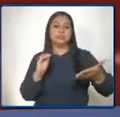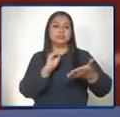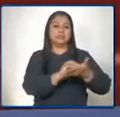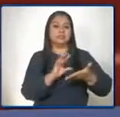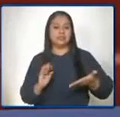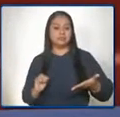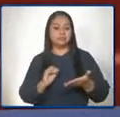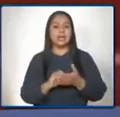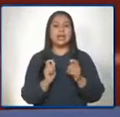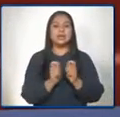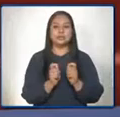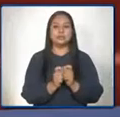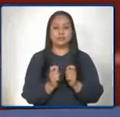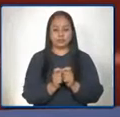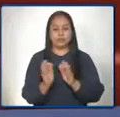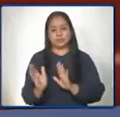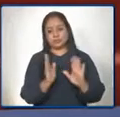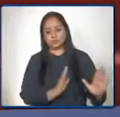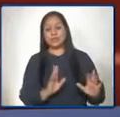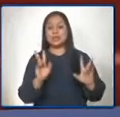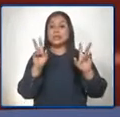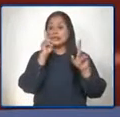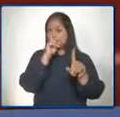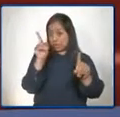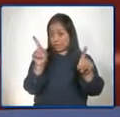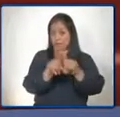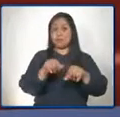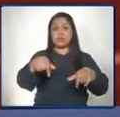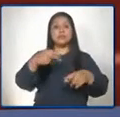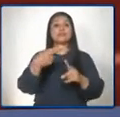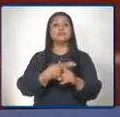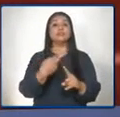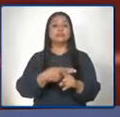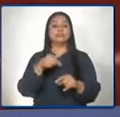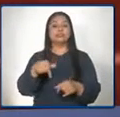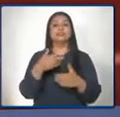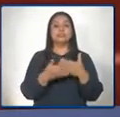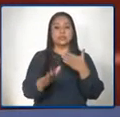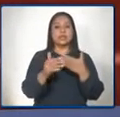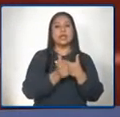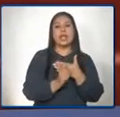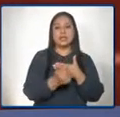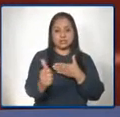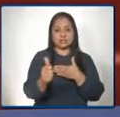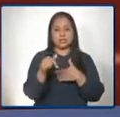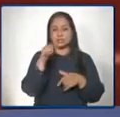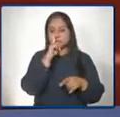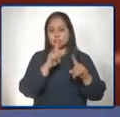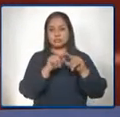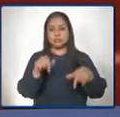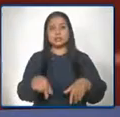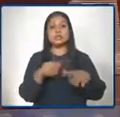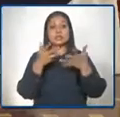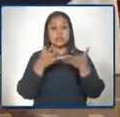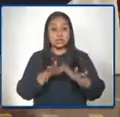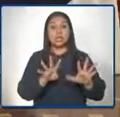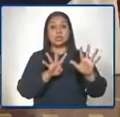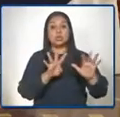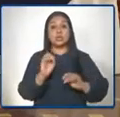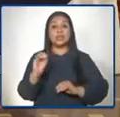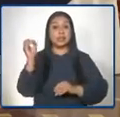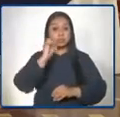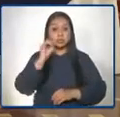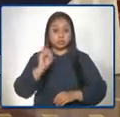avanzado, ustedes en este momento tenemos casi el noventa por ciento de maestros ya con dos dosis de